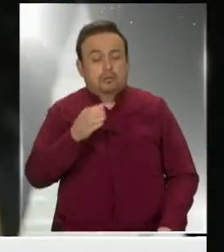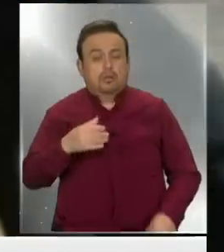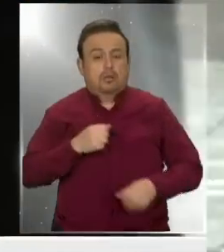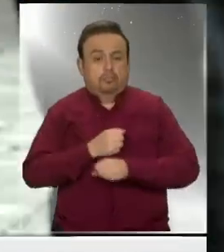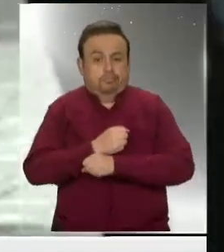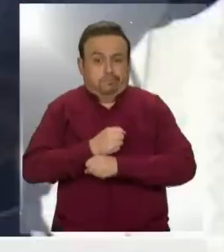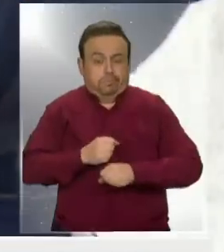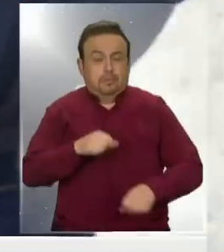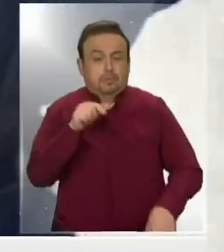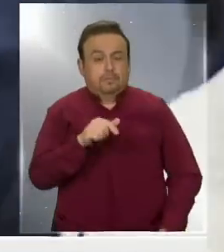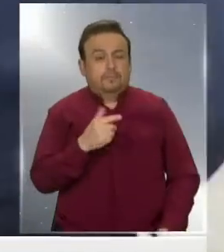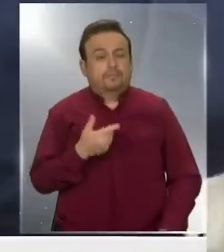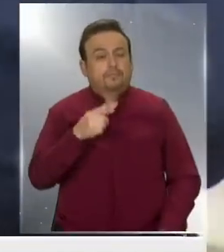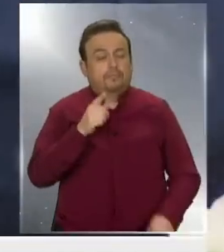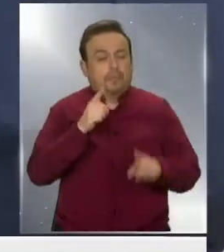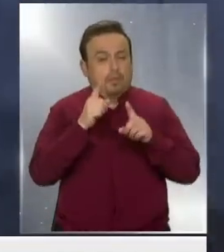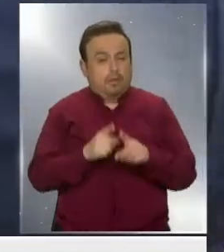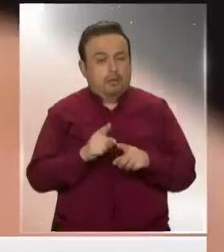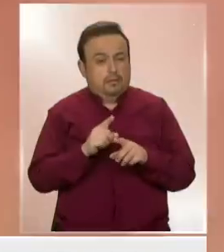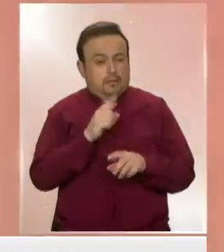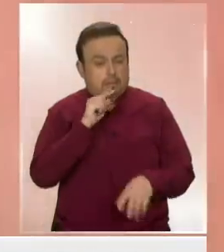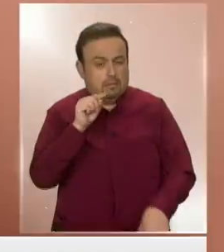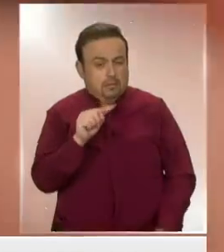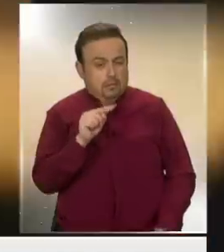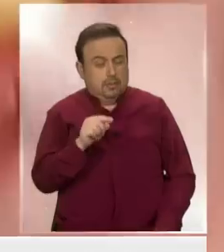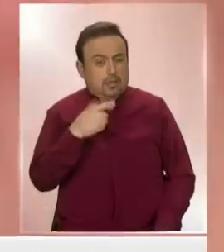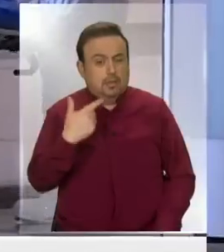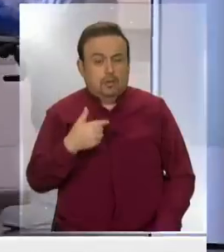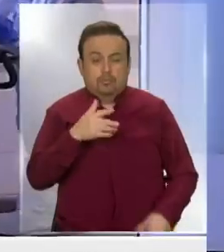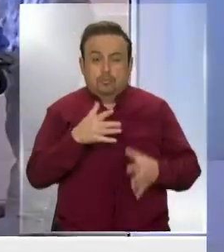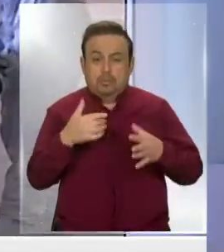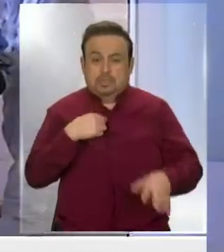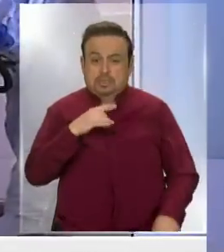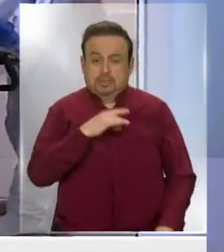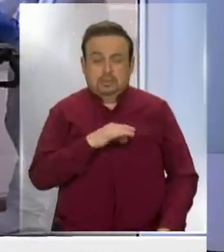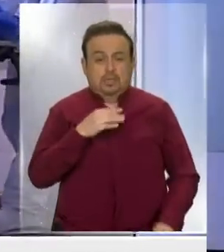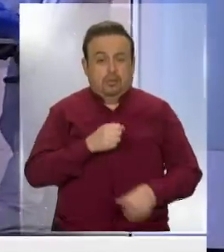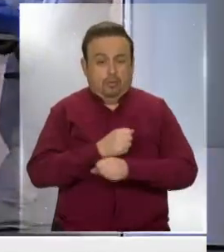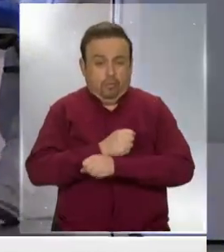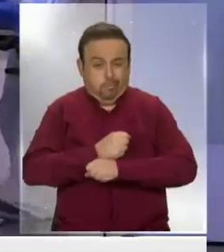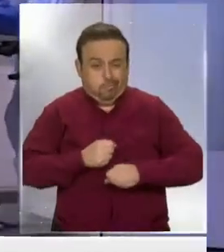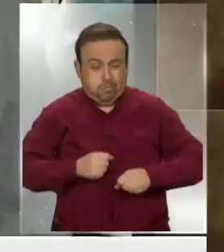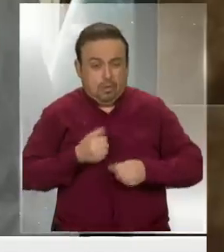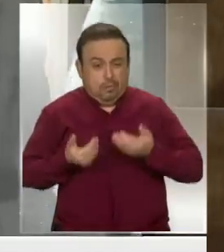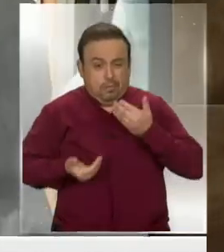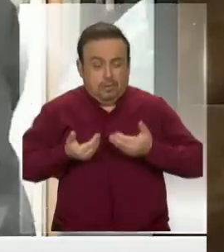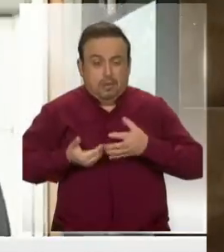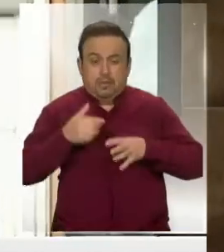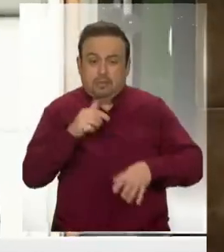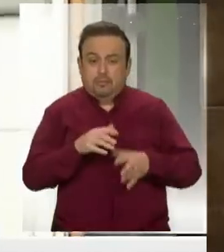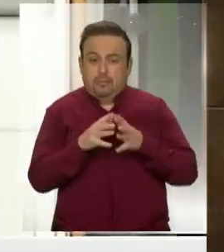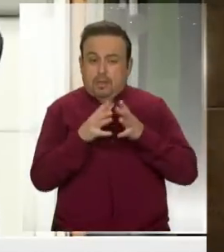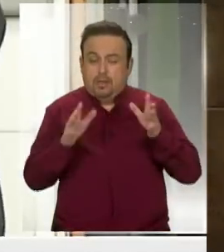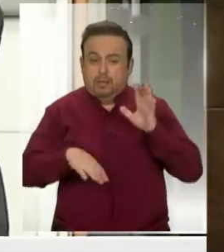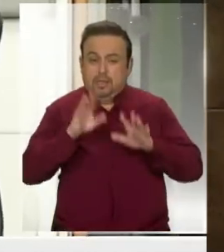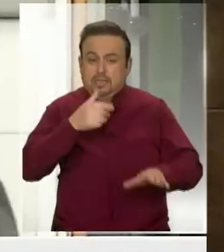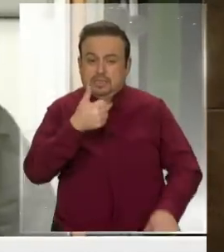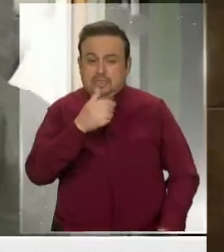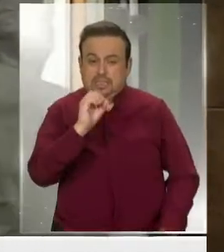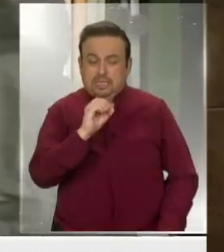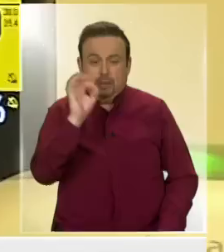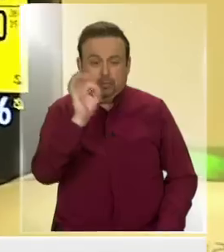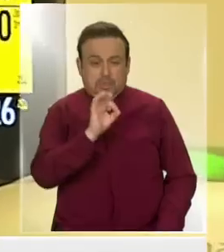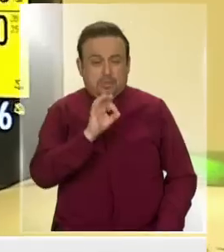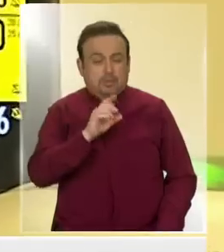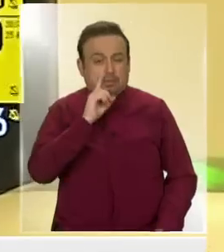obesidad. Y eso hay que hacer un doble clic acá en nuestro país porque entre obesidad y sobrepeso en Chile tenemos más de un 60%